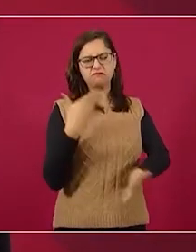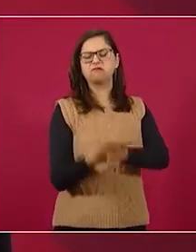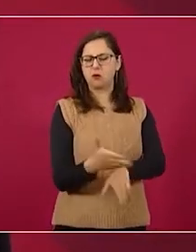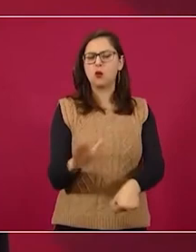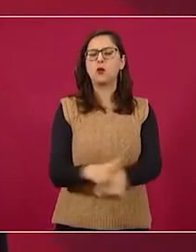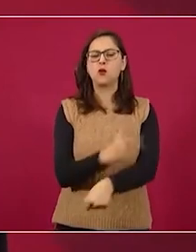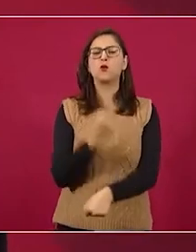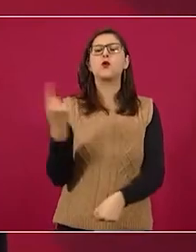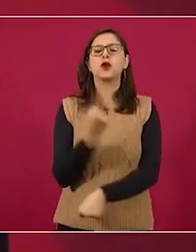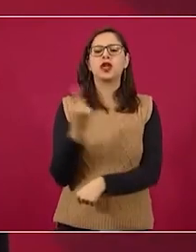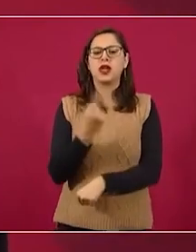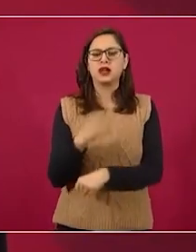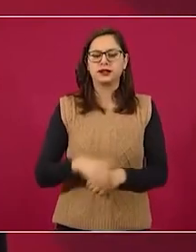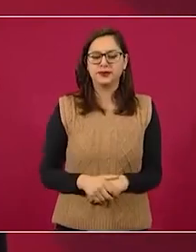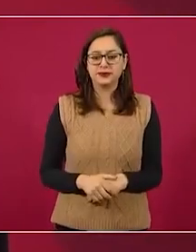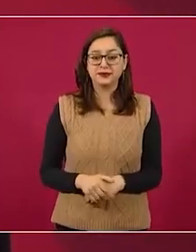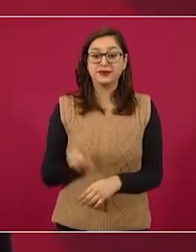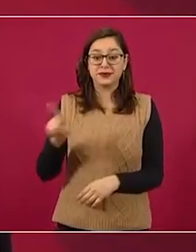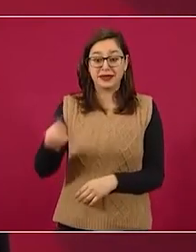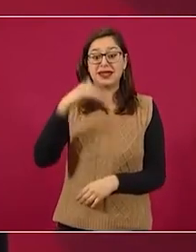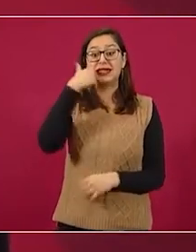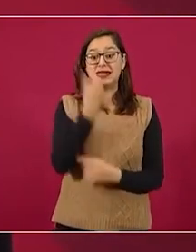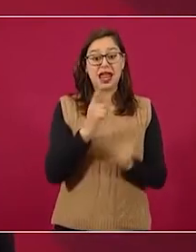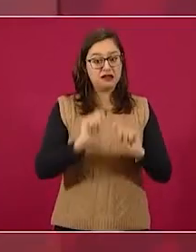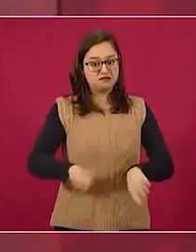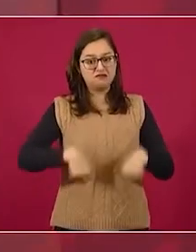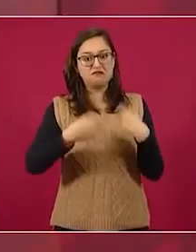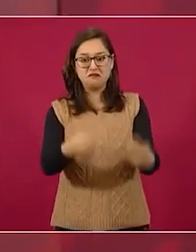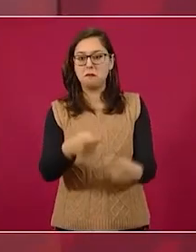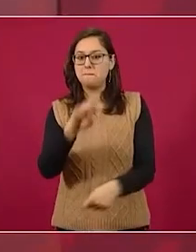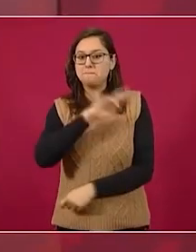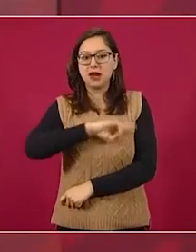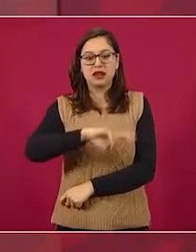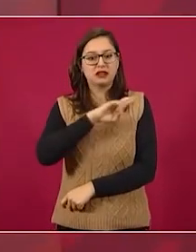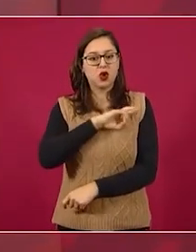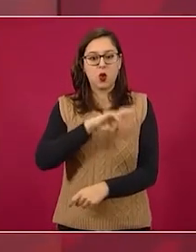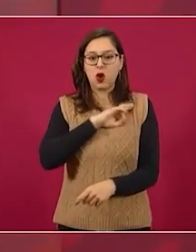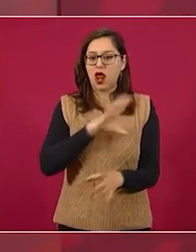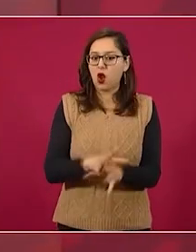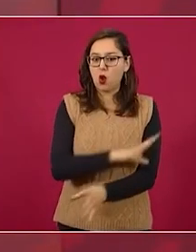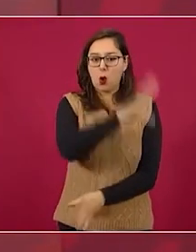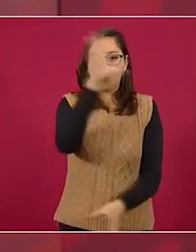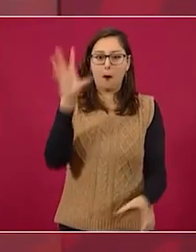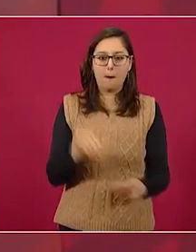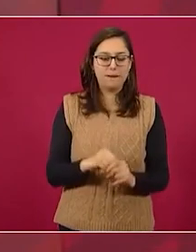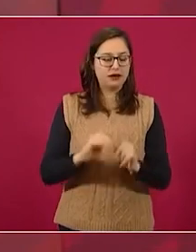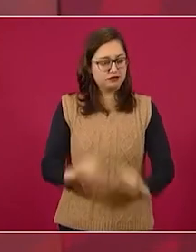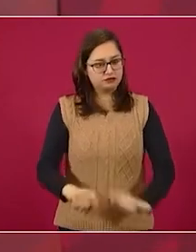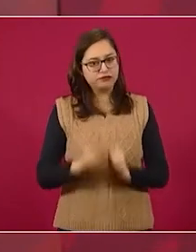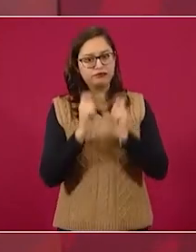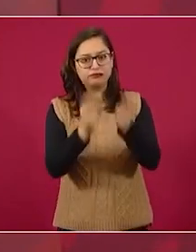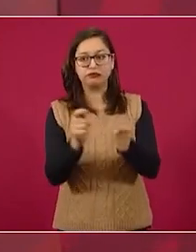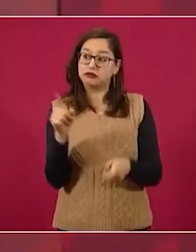empresas extranjeras, como Iberdrola. Y la gente debe saber